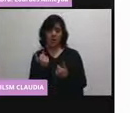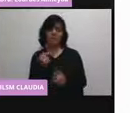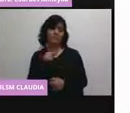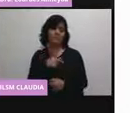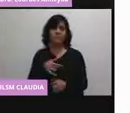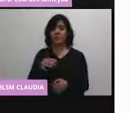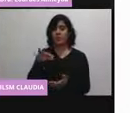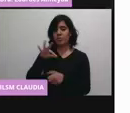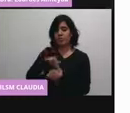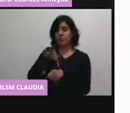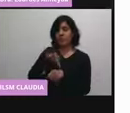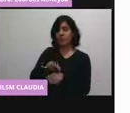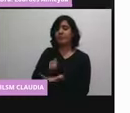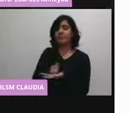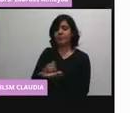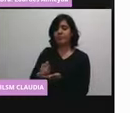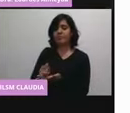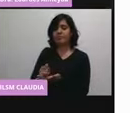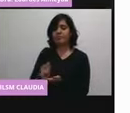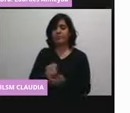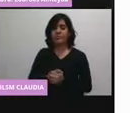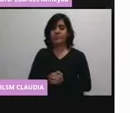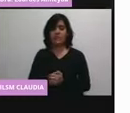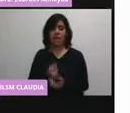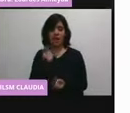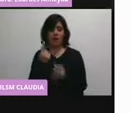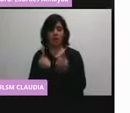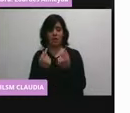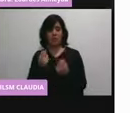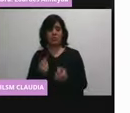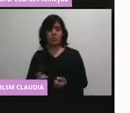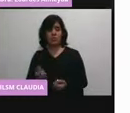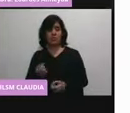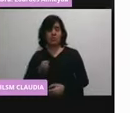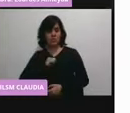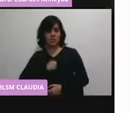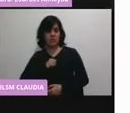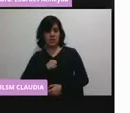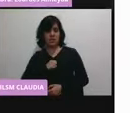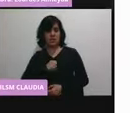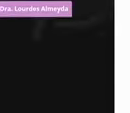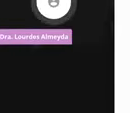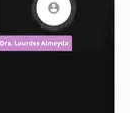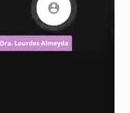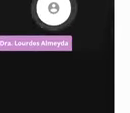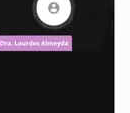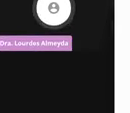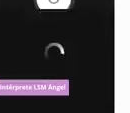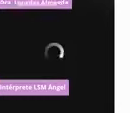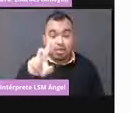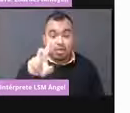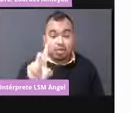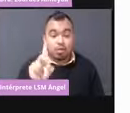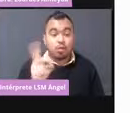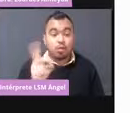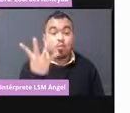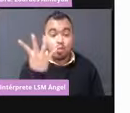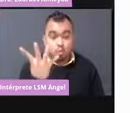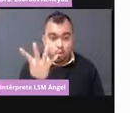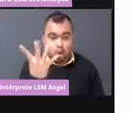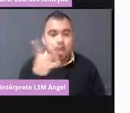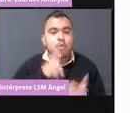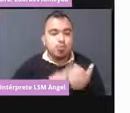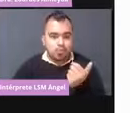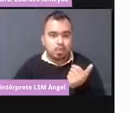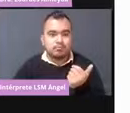Hay personas que tienen VIH que los TD4, se les dice así, los linfocitos TD4, los tienen muy bajos,